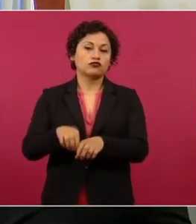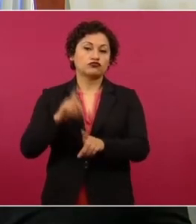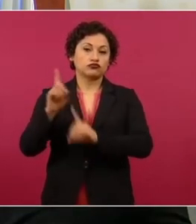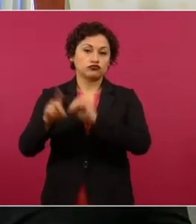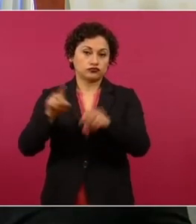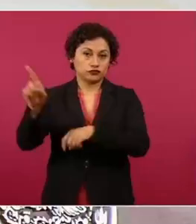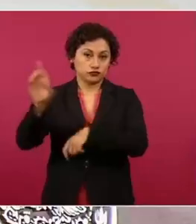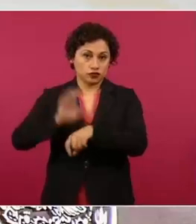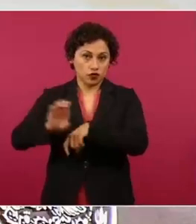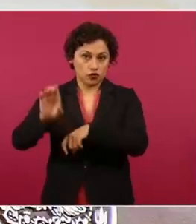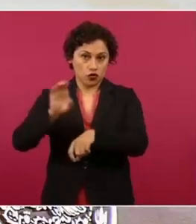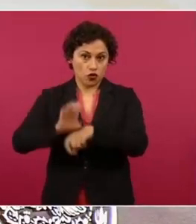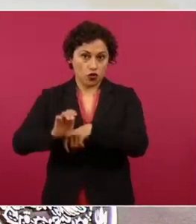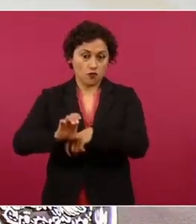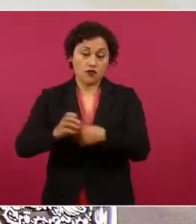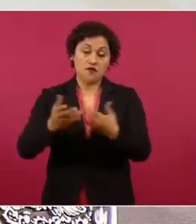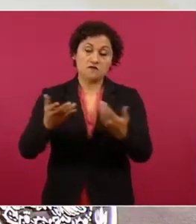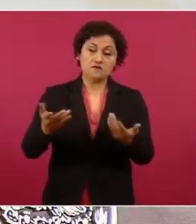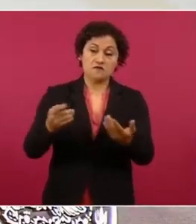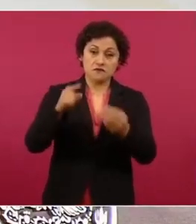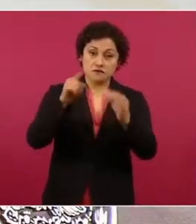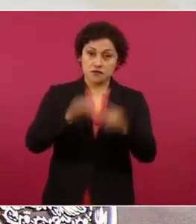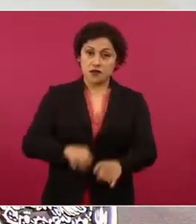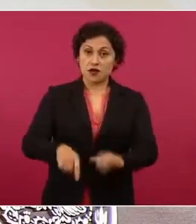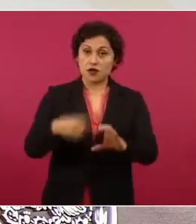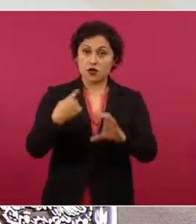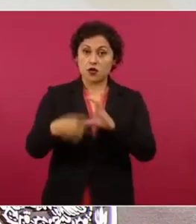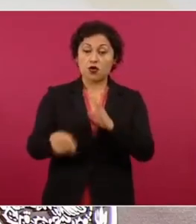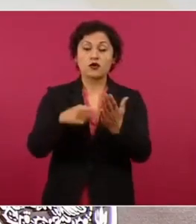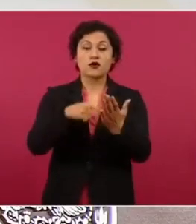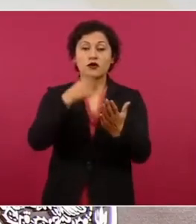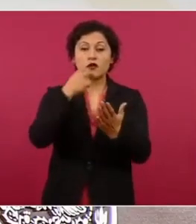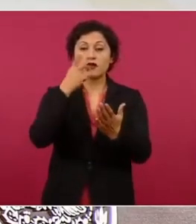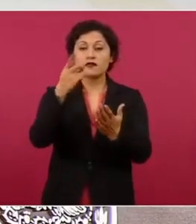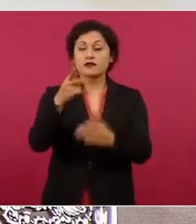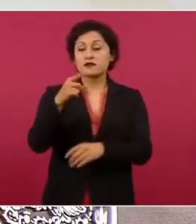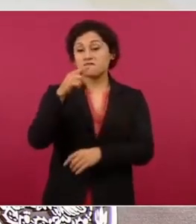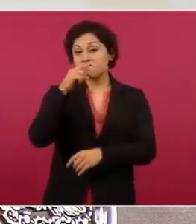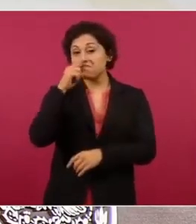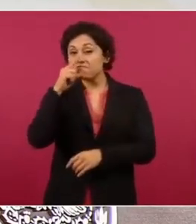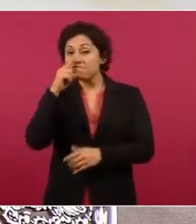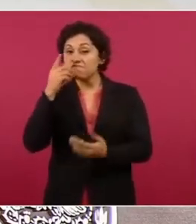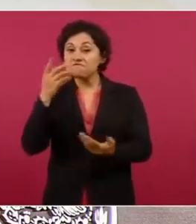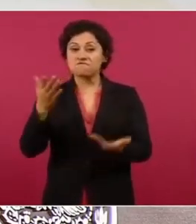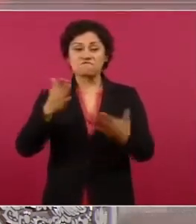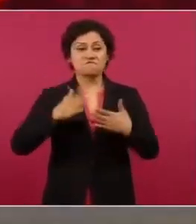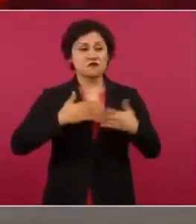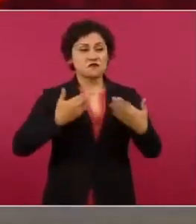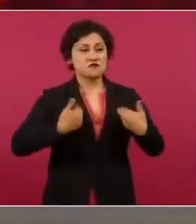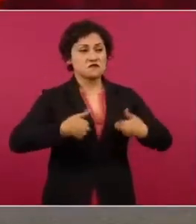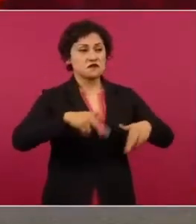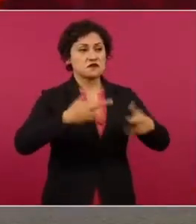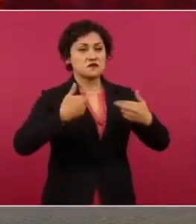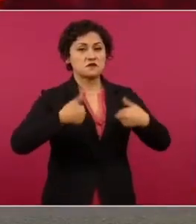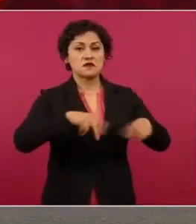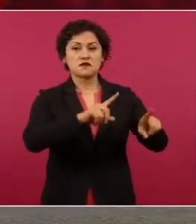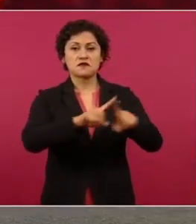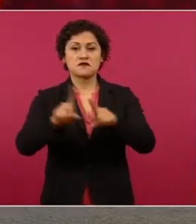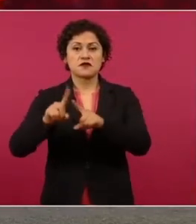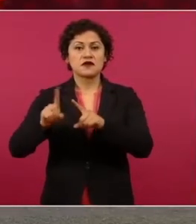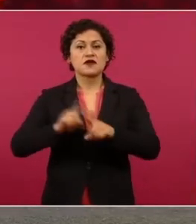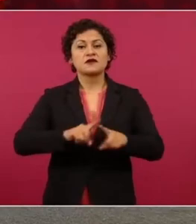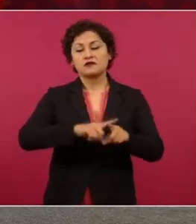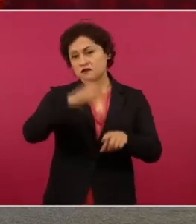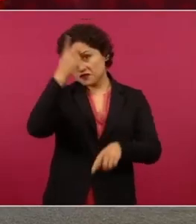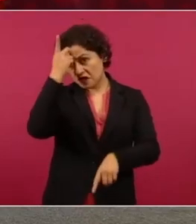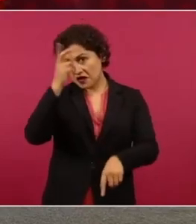que también son representantes de varios directores técnicos en México